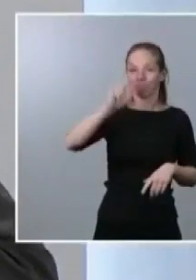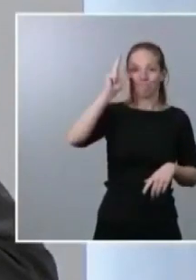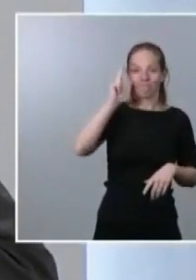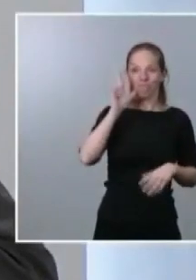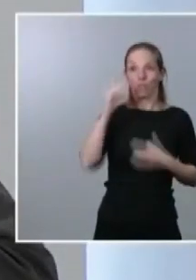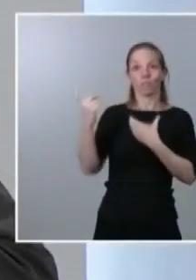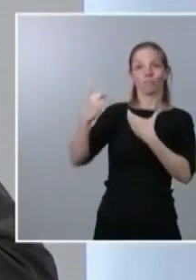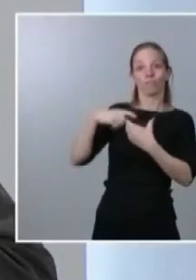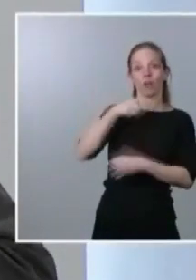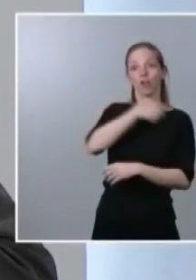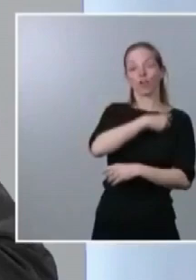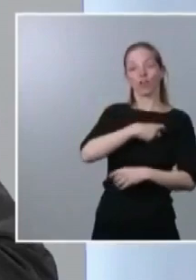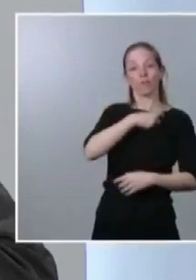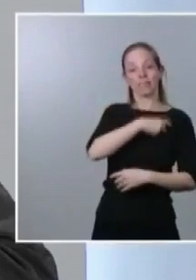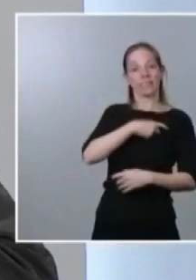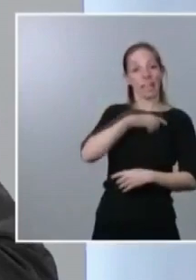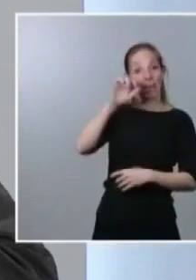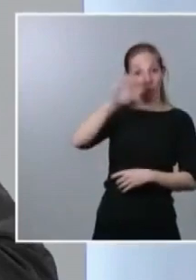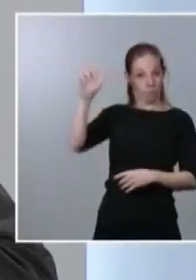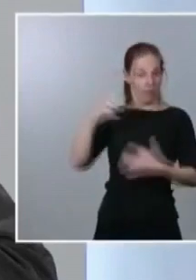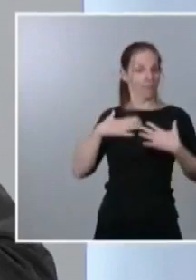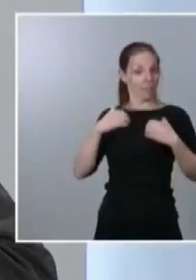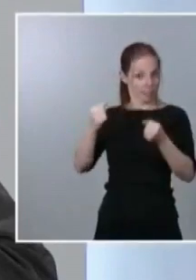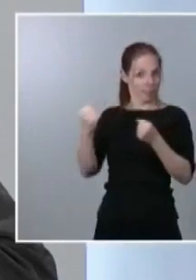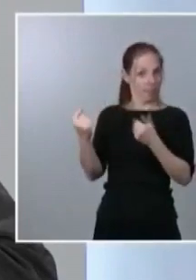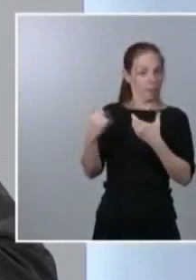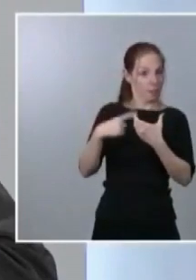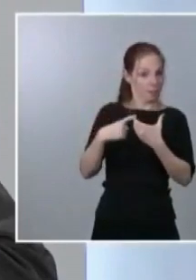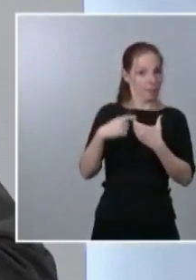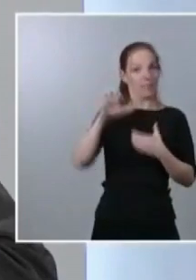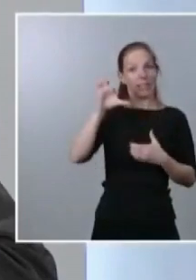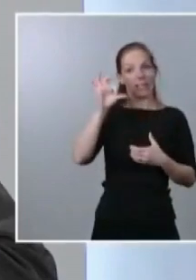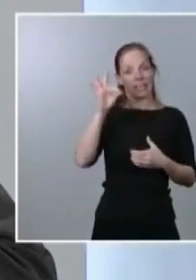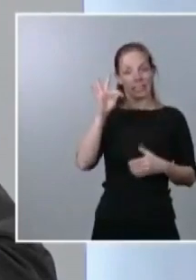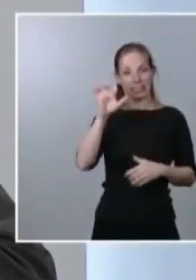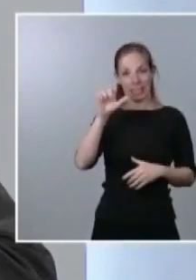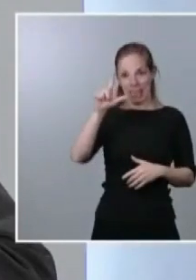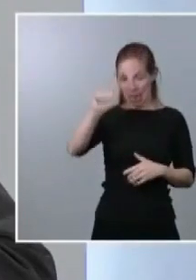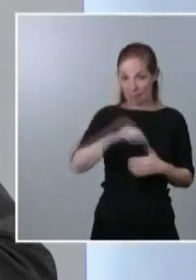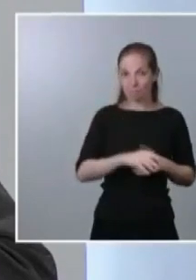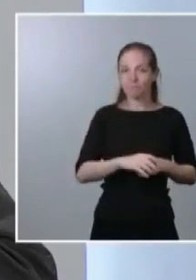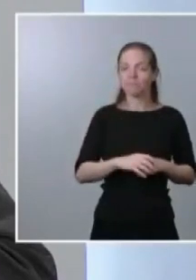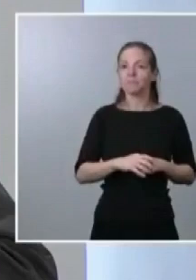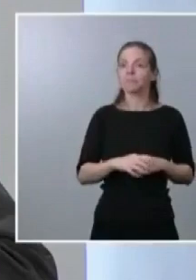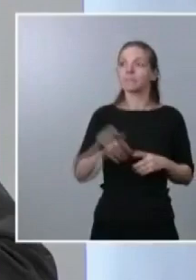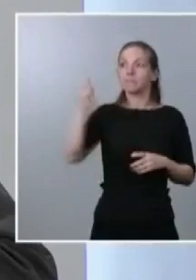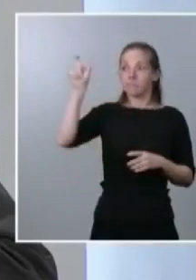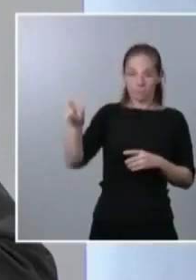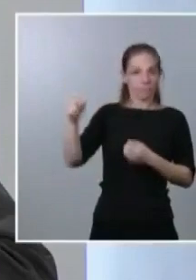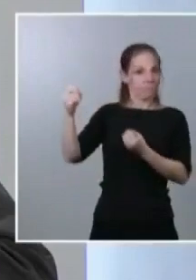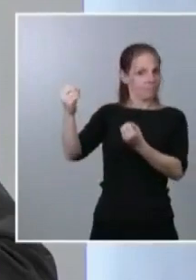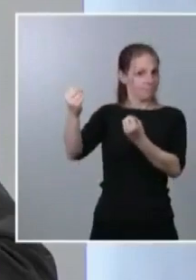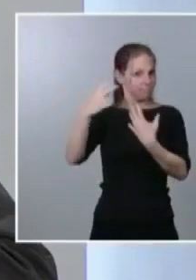Europea de Sanidad, Estela Kiriakiris. Nos ha trasladado un reconocimiento expreso